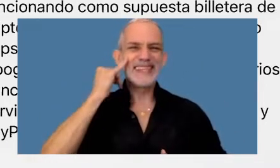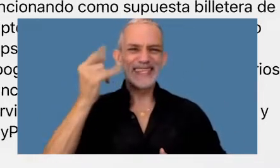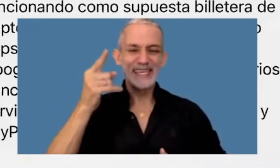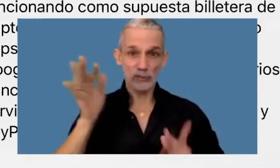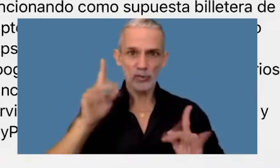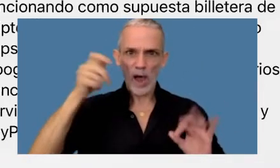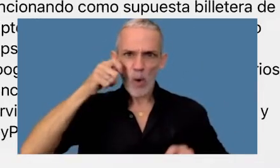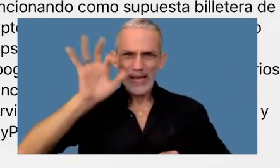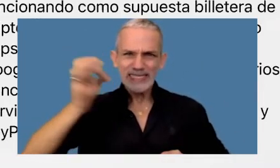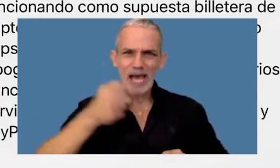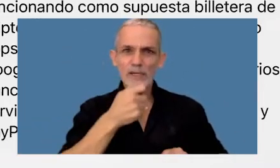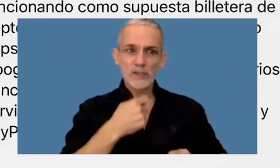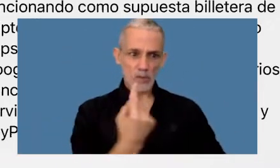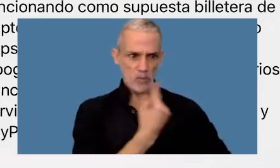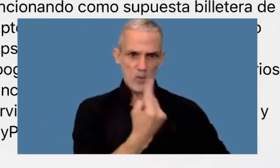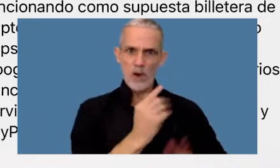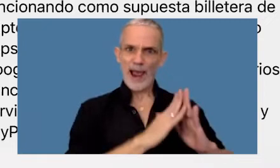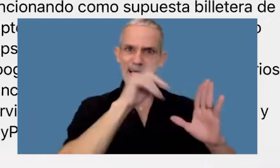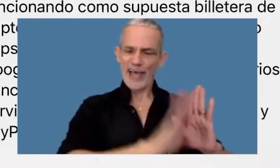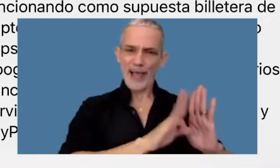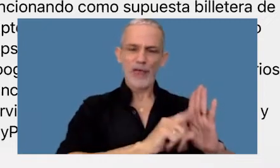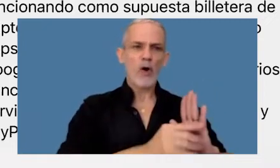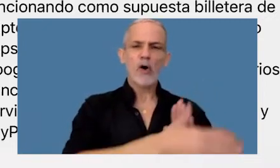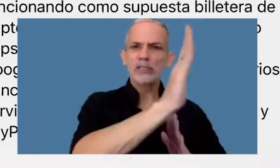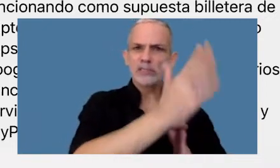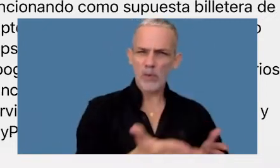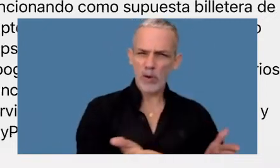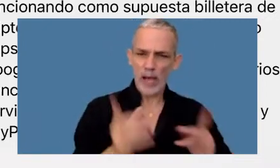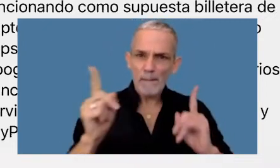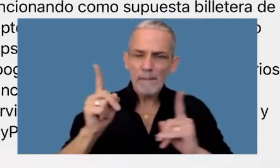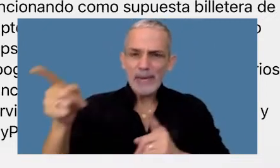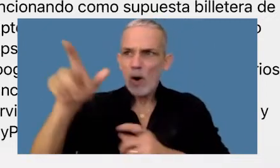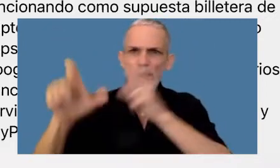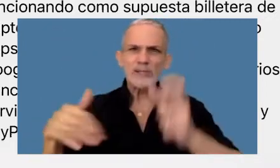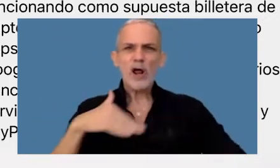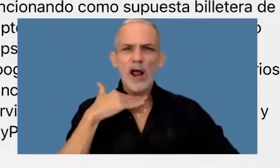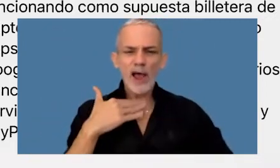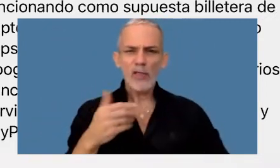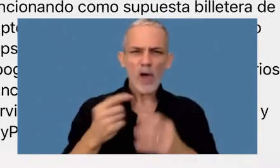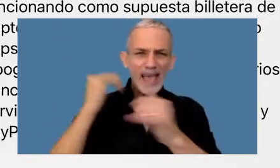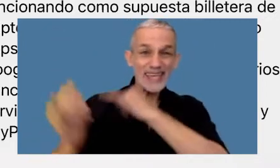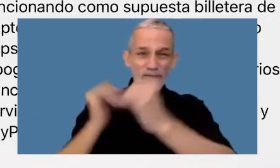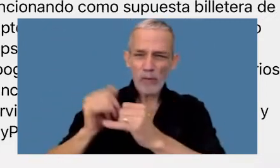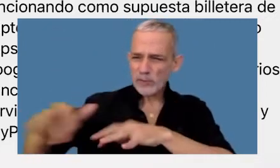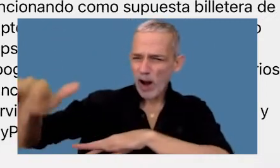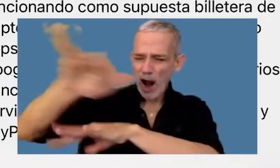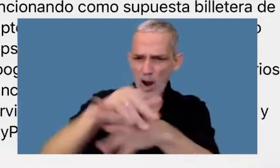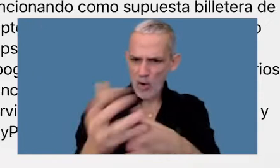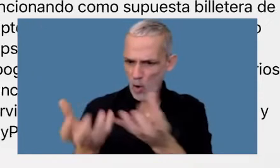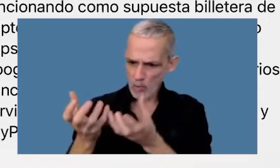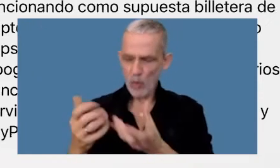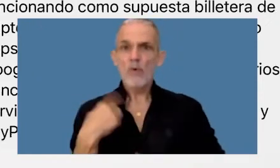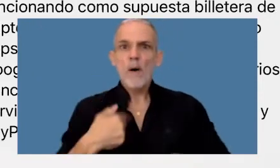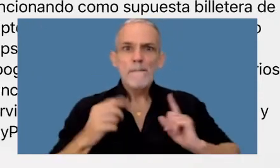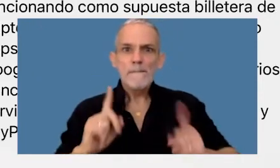esto mismo que hace Google es lo que hacen los ciberdelincuentes accediendo a toda la información que nosotros